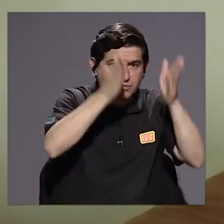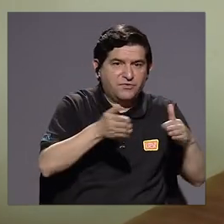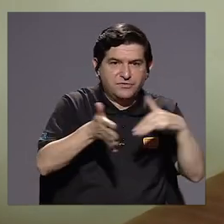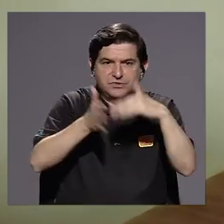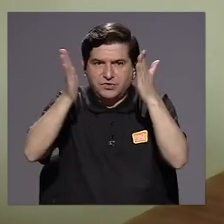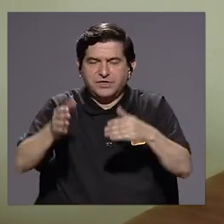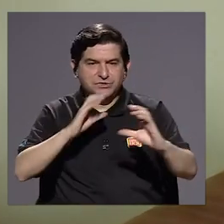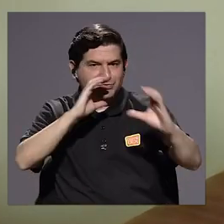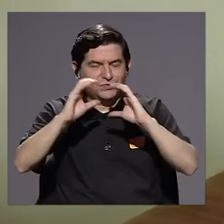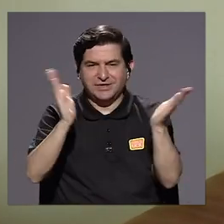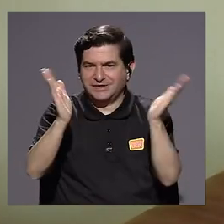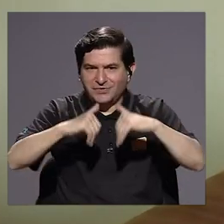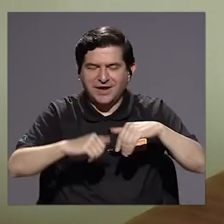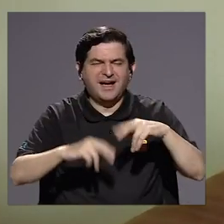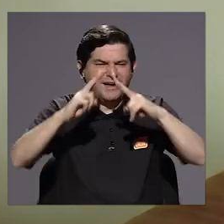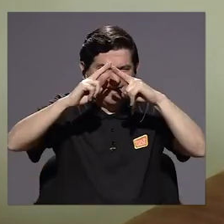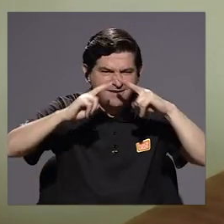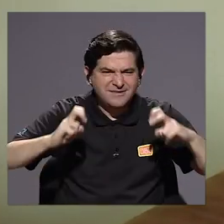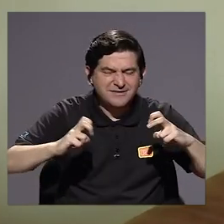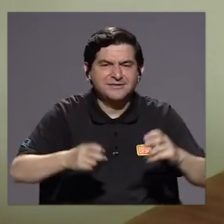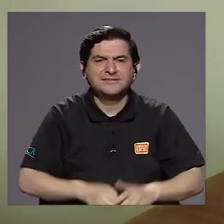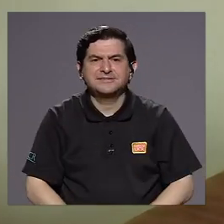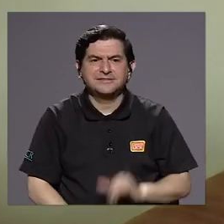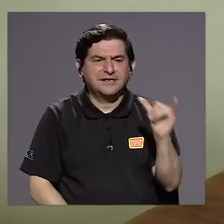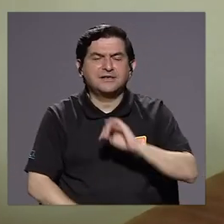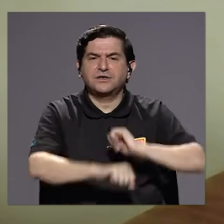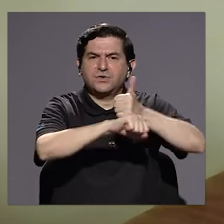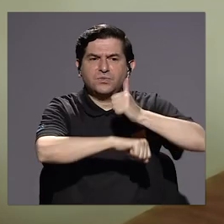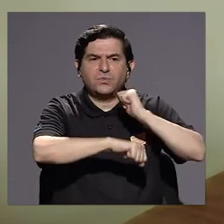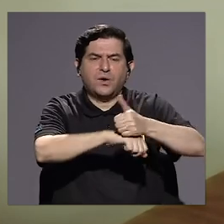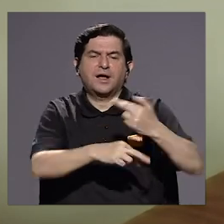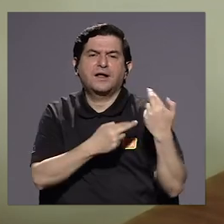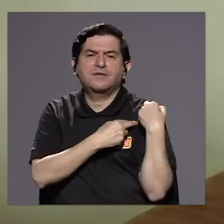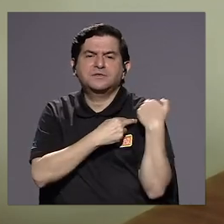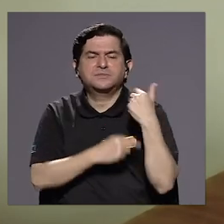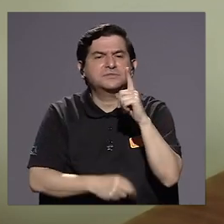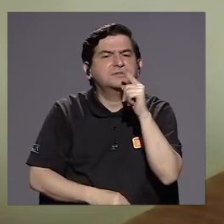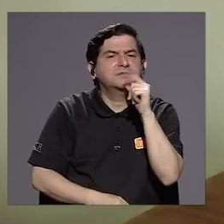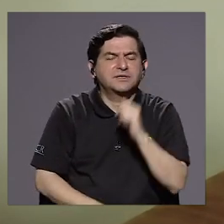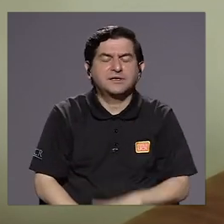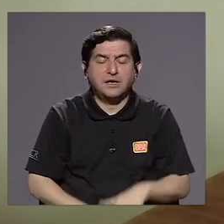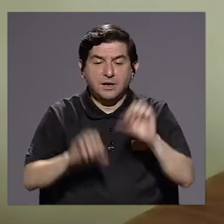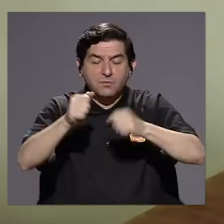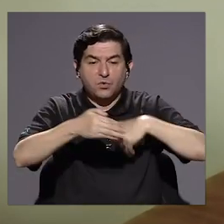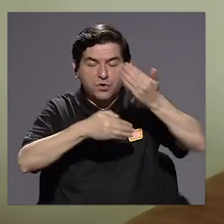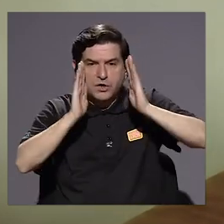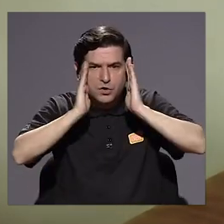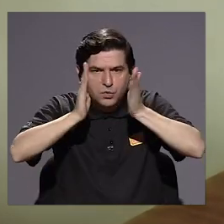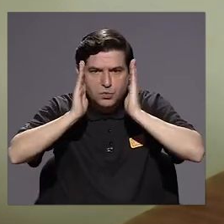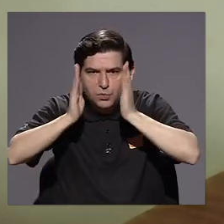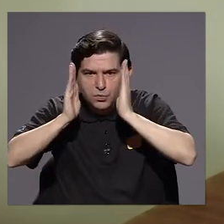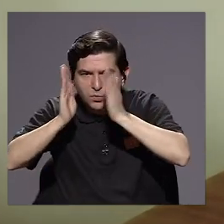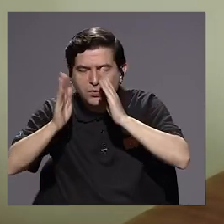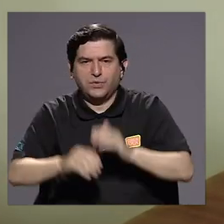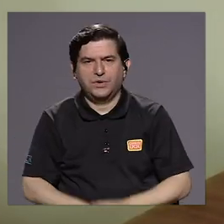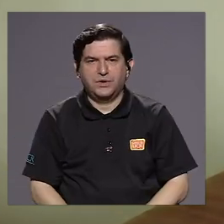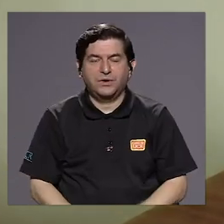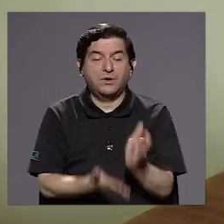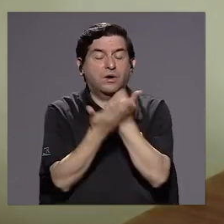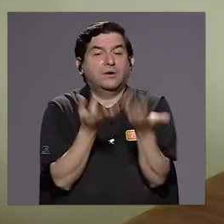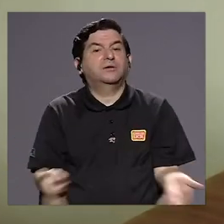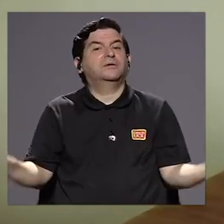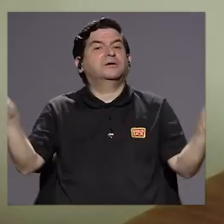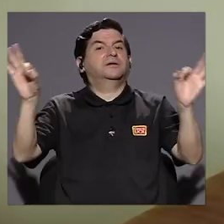ahí hay que revisar también esto. Hay que también definir responsabilidades para los abordajes. Porque hay algo muy